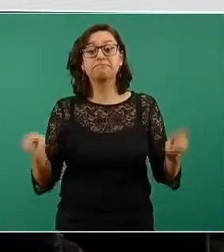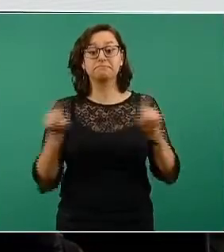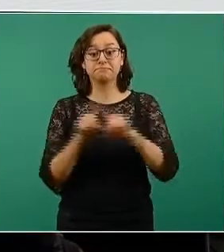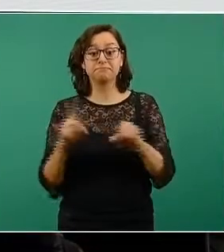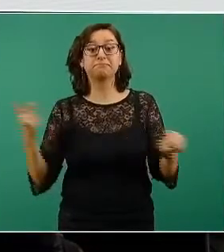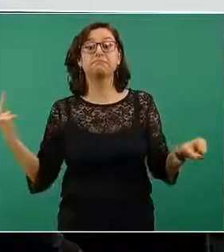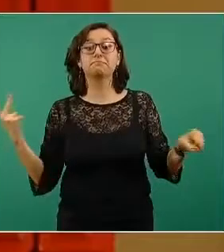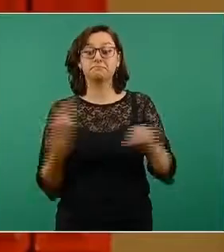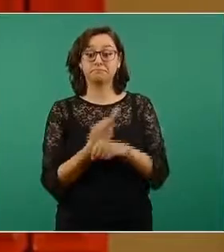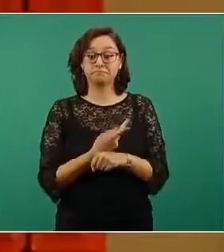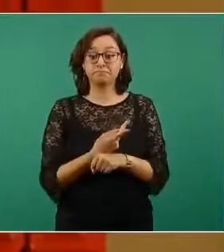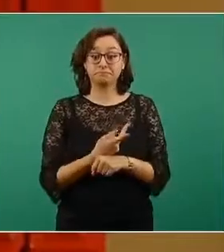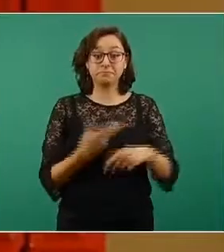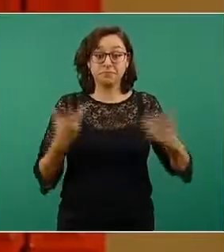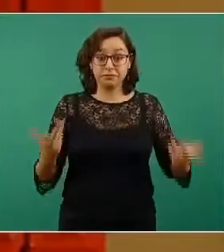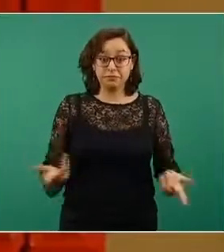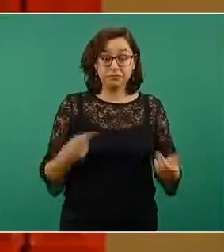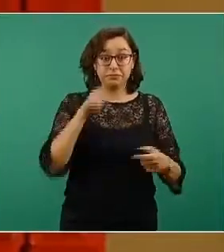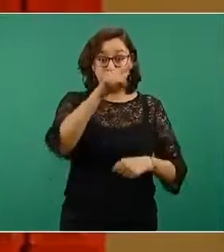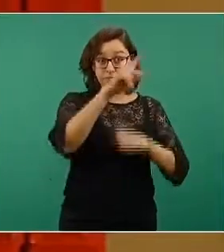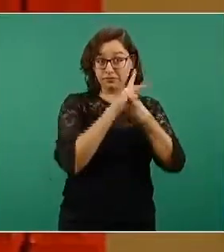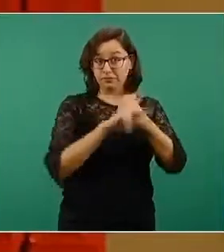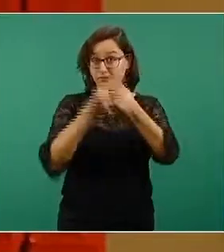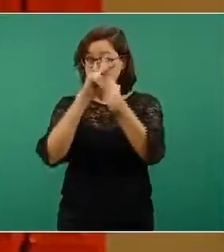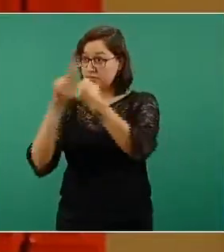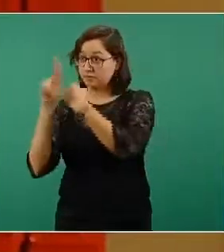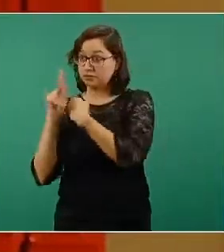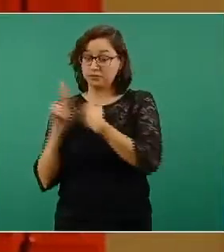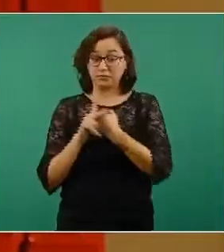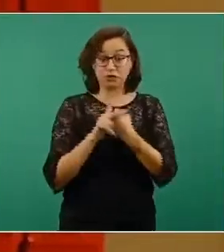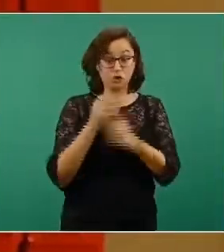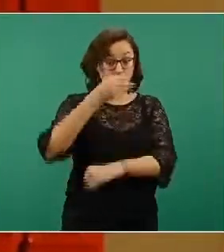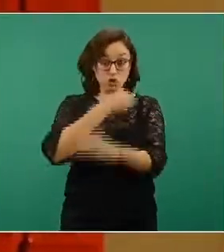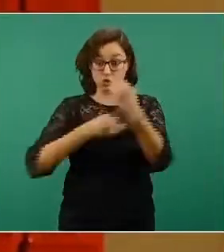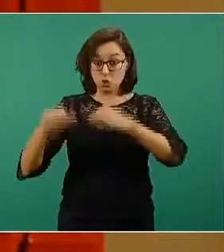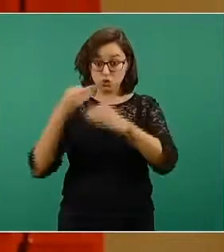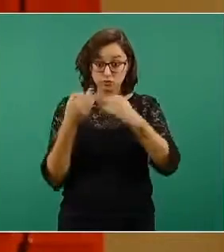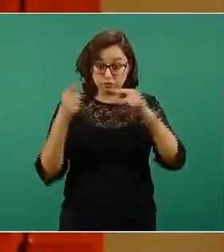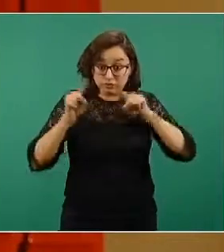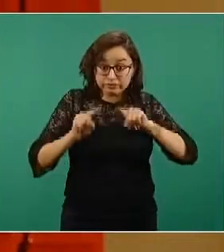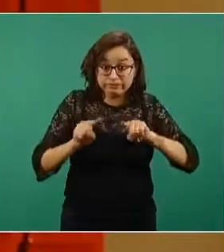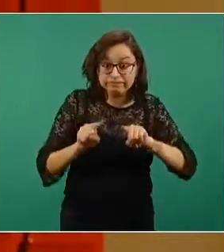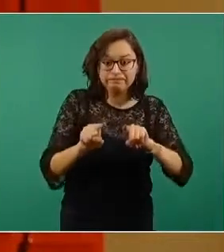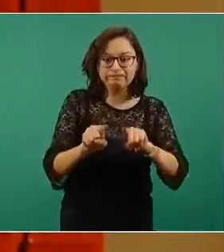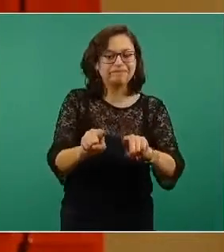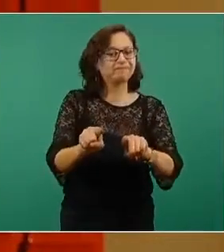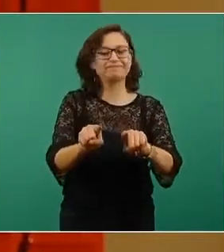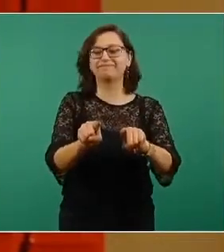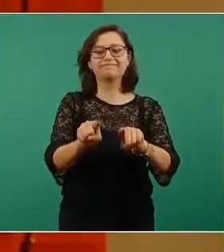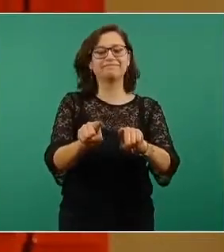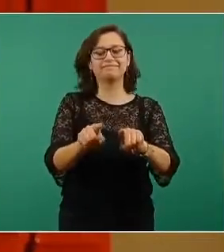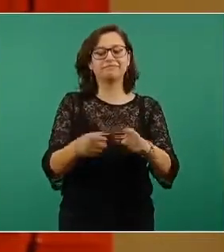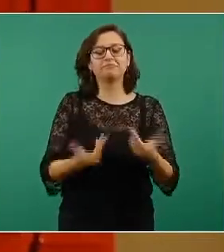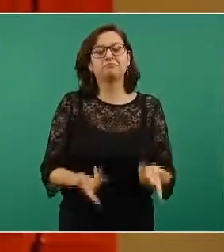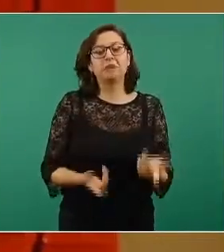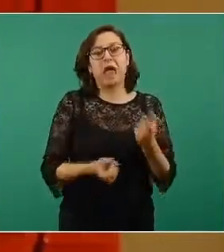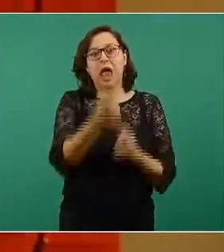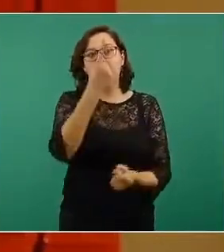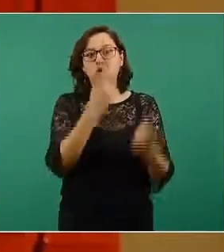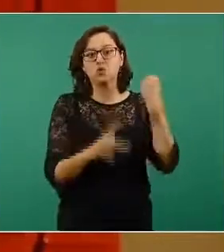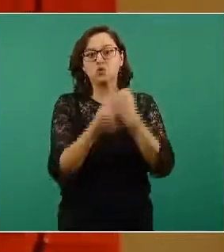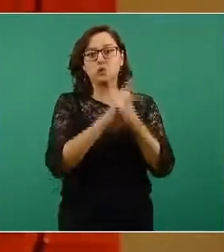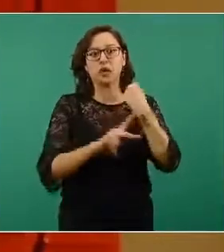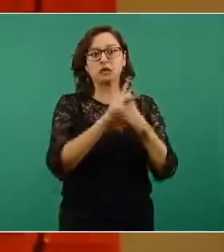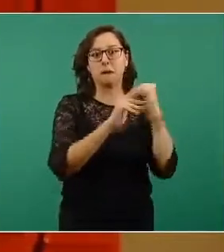de los países no están sincrónicas, no ocurren al mismo tiempo. A destiempo, algunos van para arriba, otros